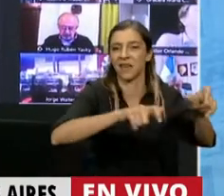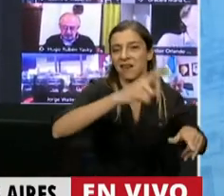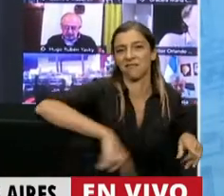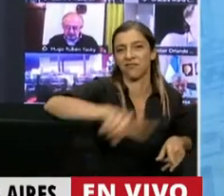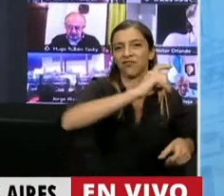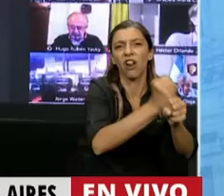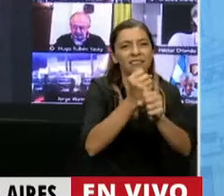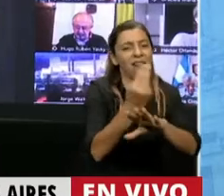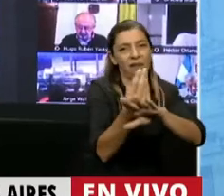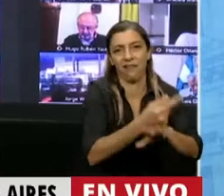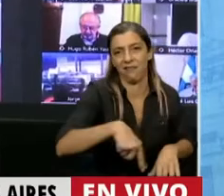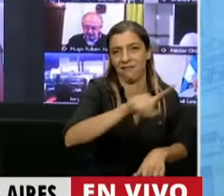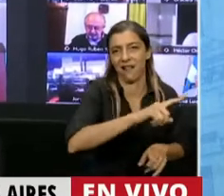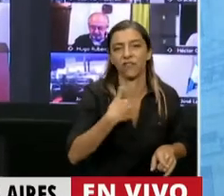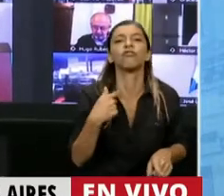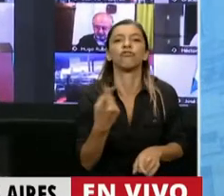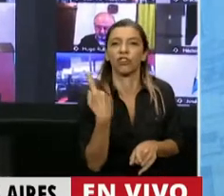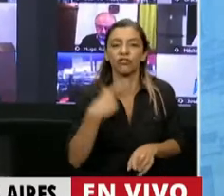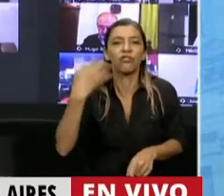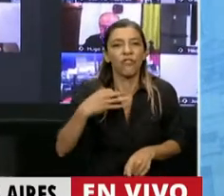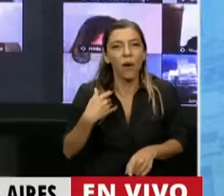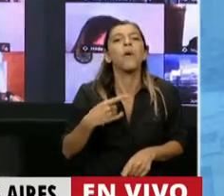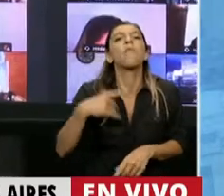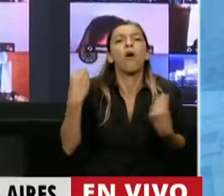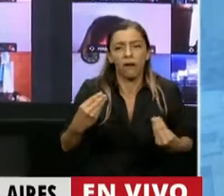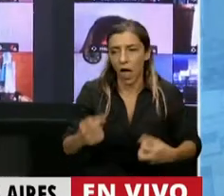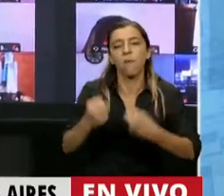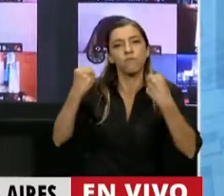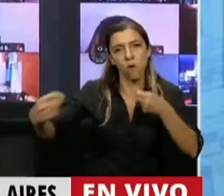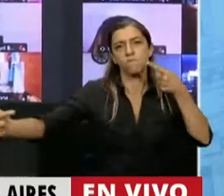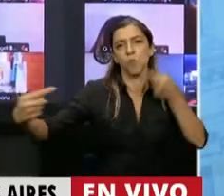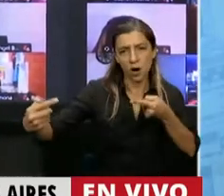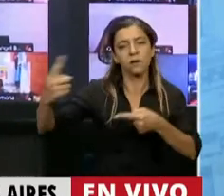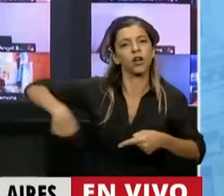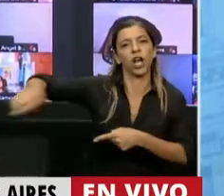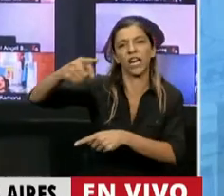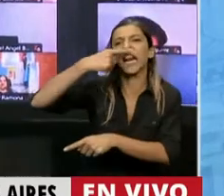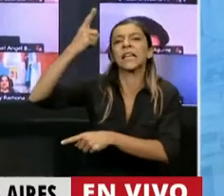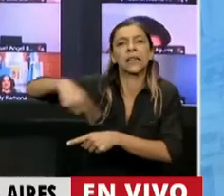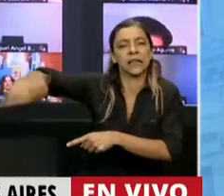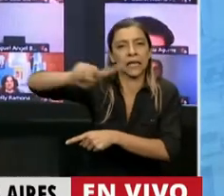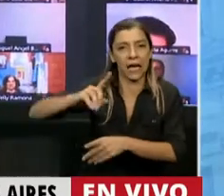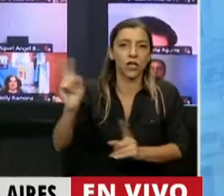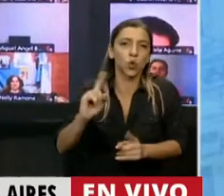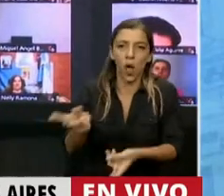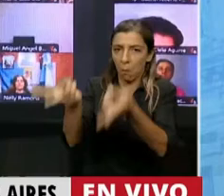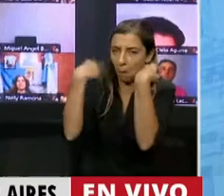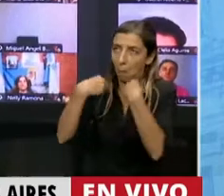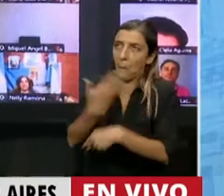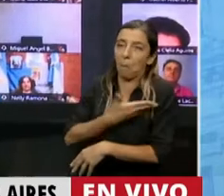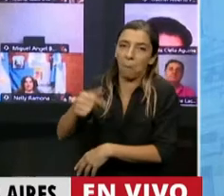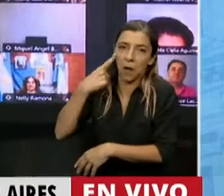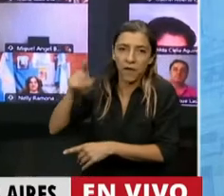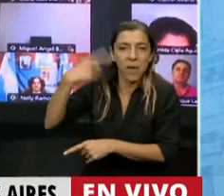capacidad de salir a enfrentar esos intereses y no terminar subordinados al FMI y a los grandes